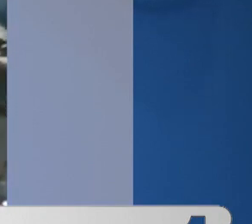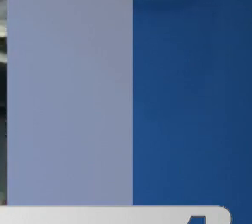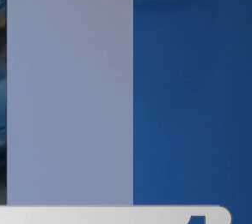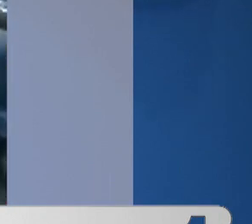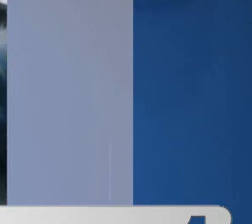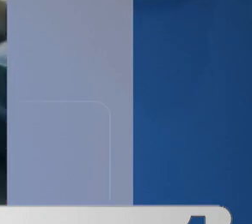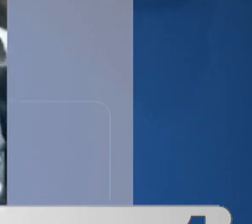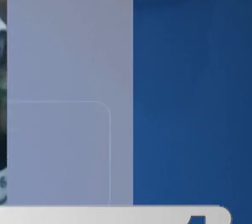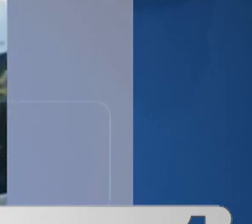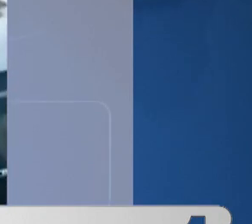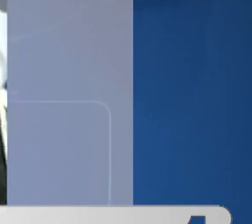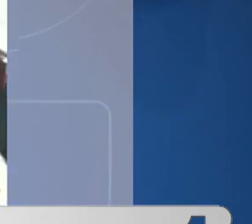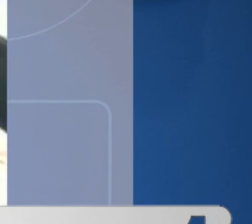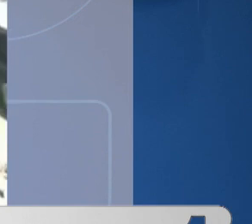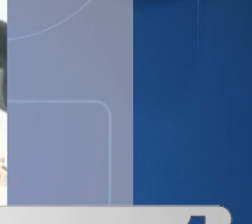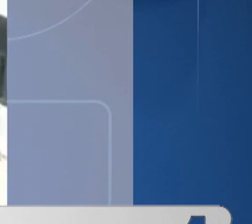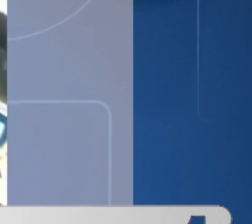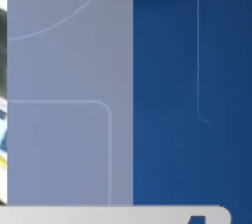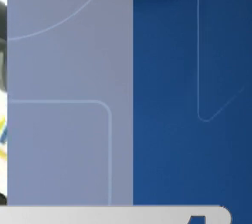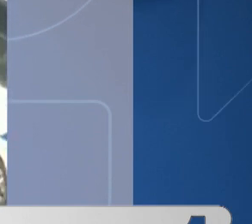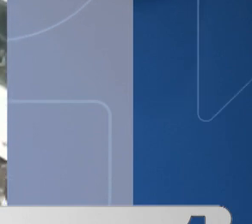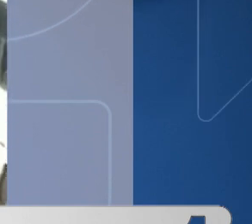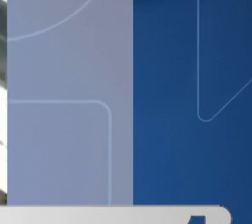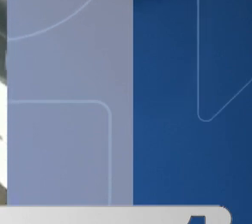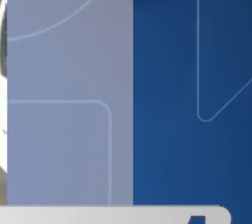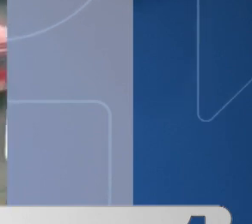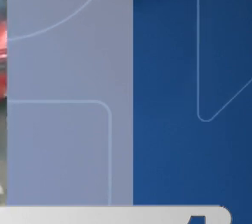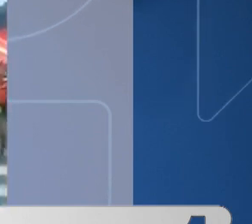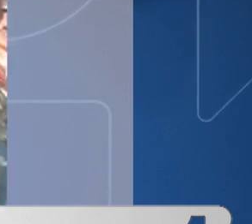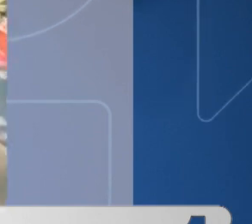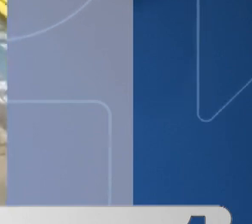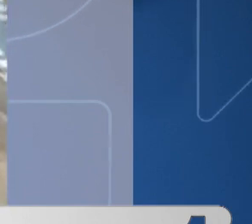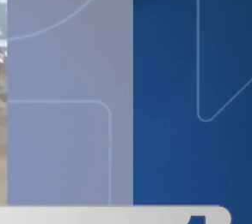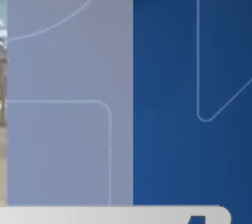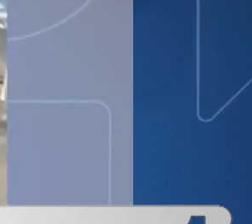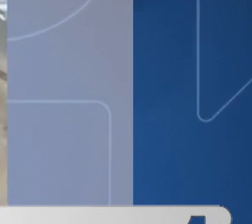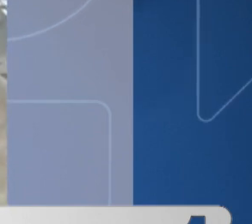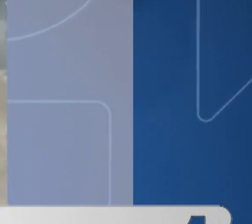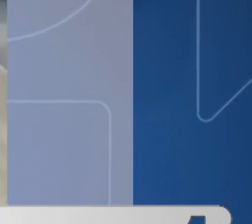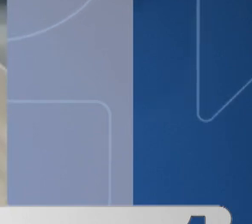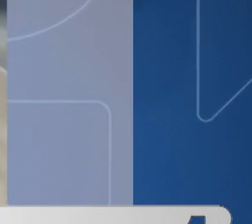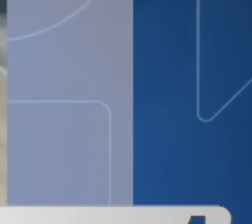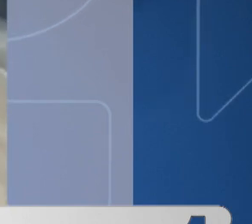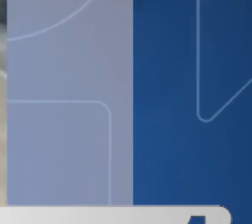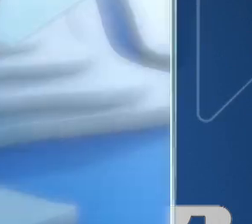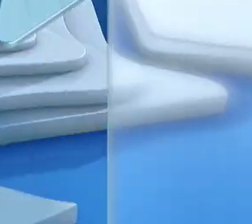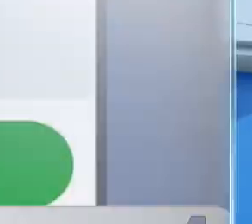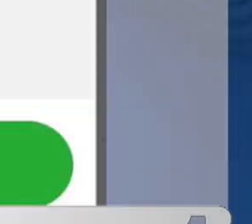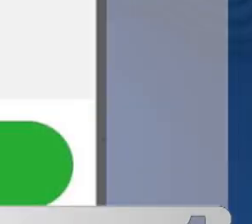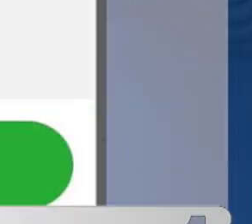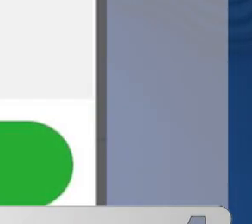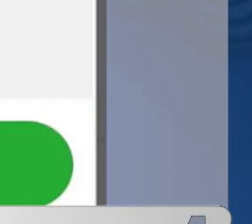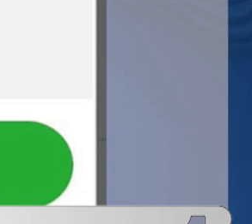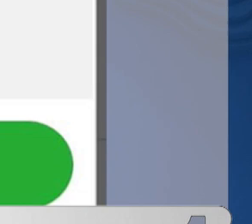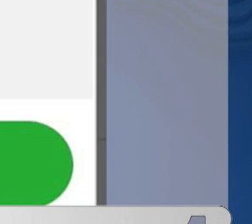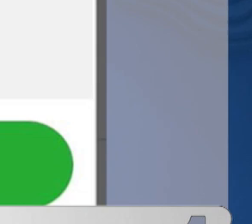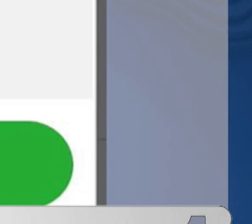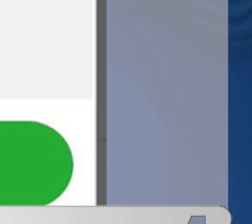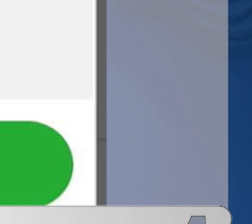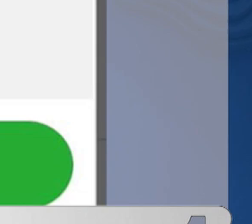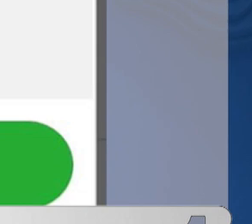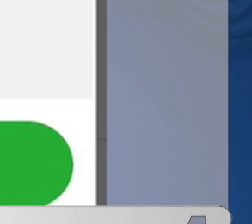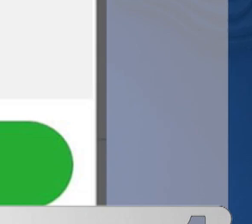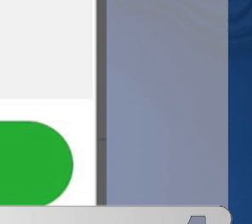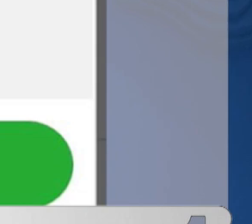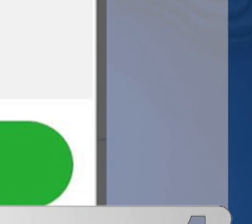Detienen Al ladrón Pero queda En libertad Porque no hay Denuncias En su contra Crece polémica